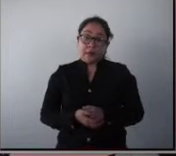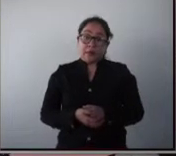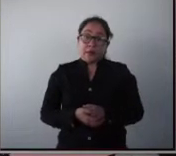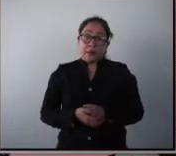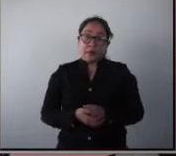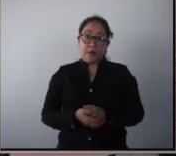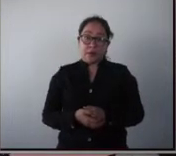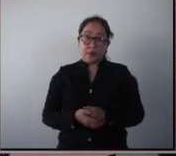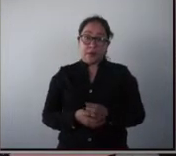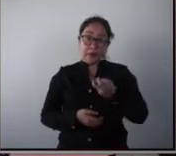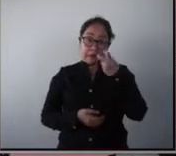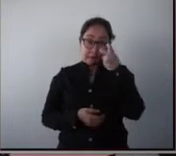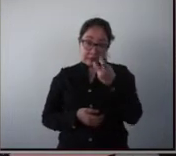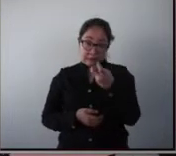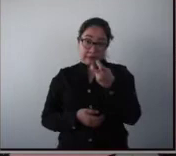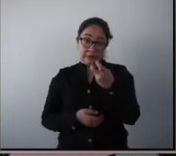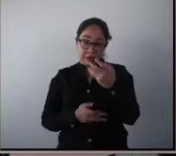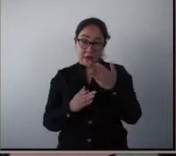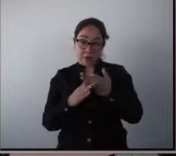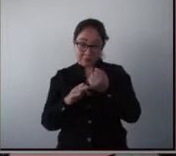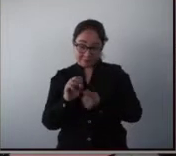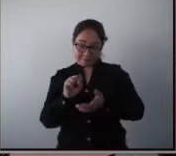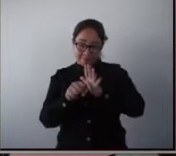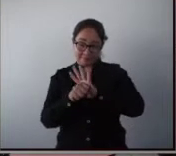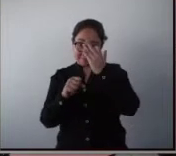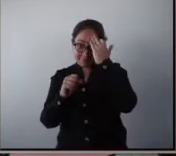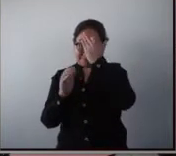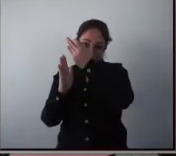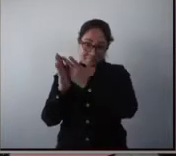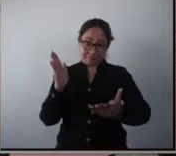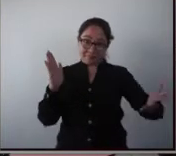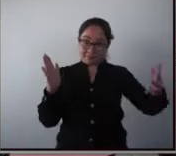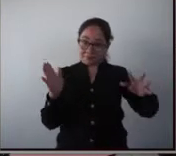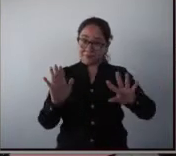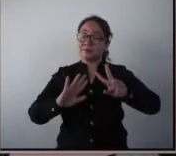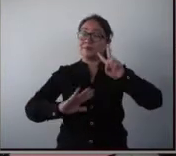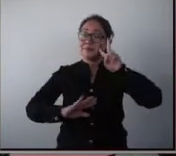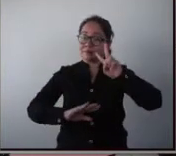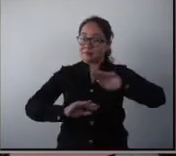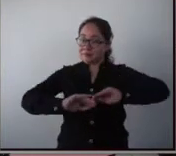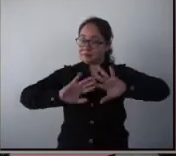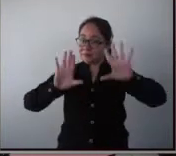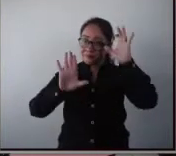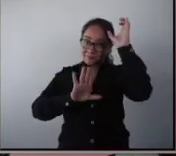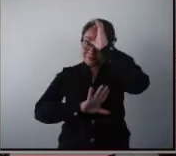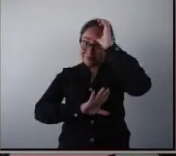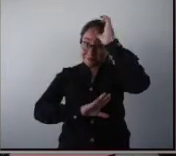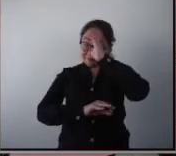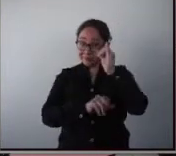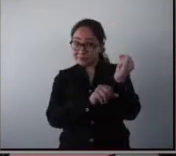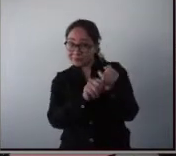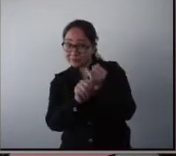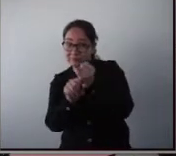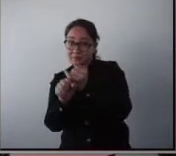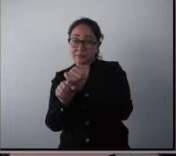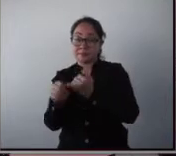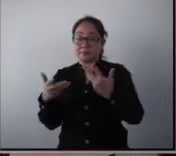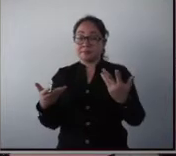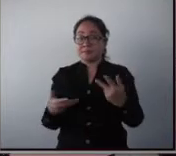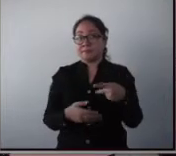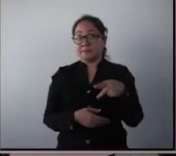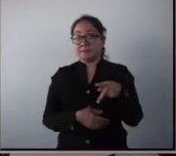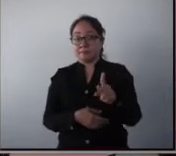ahorita la pandemia nos dio un gran ejemplo de la investigación científica pero